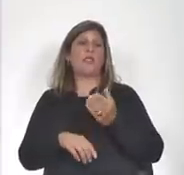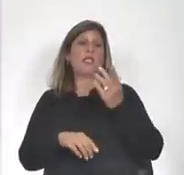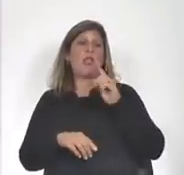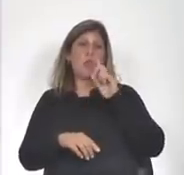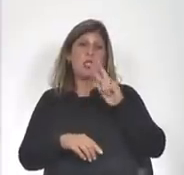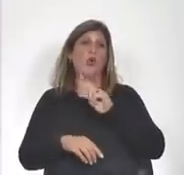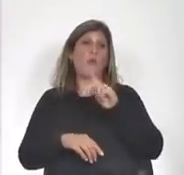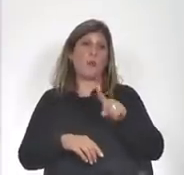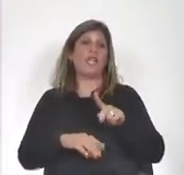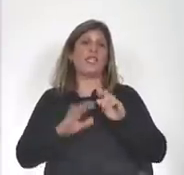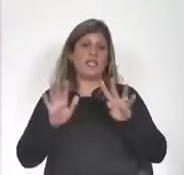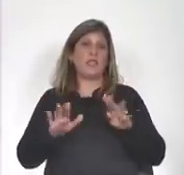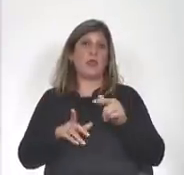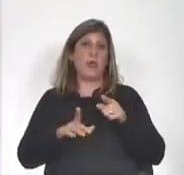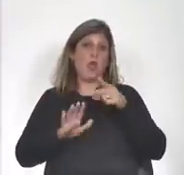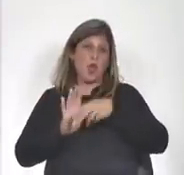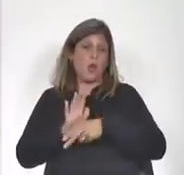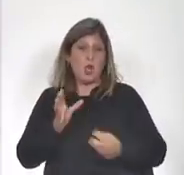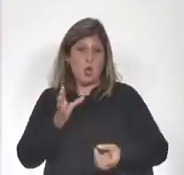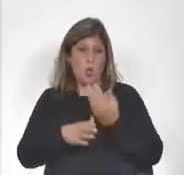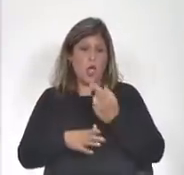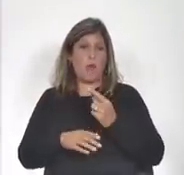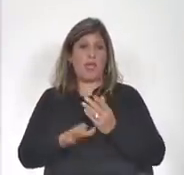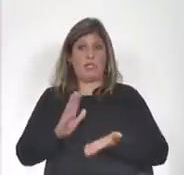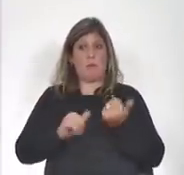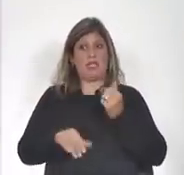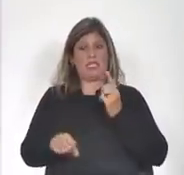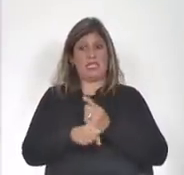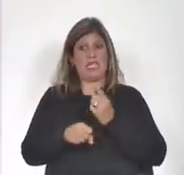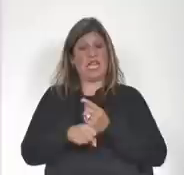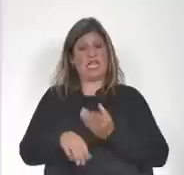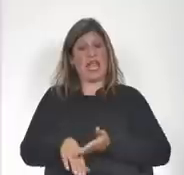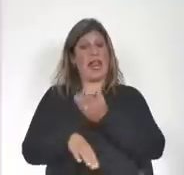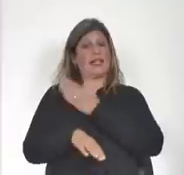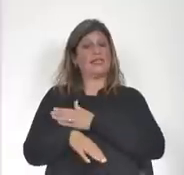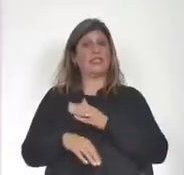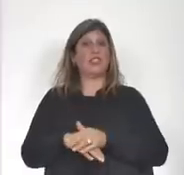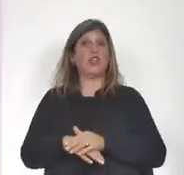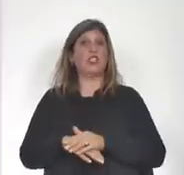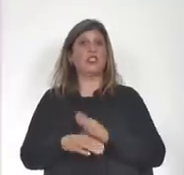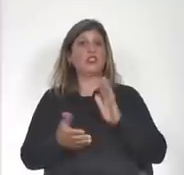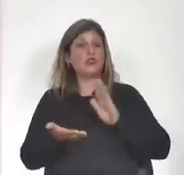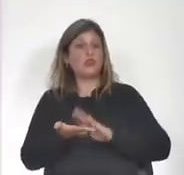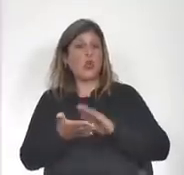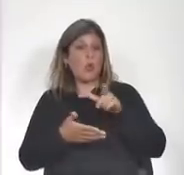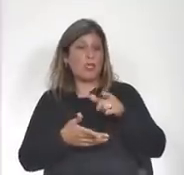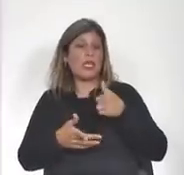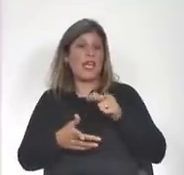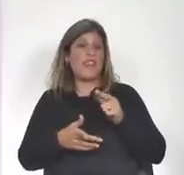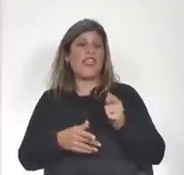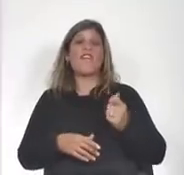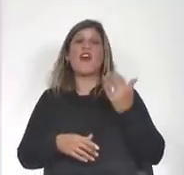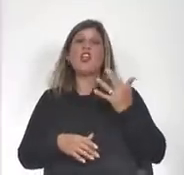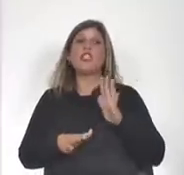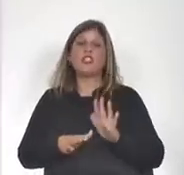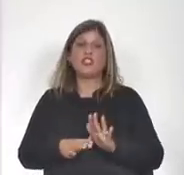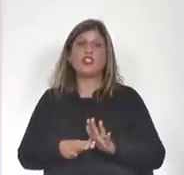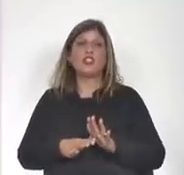nueva mucho más exigente que normativas anteriores en función de valoraciones que